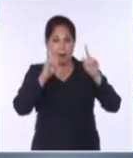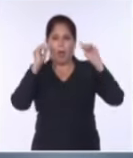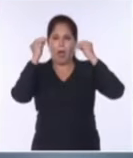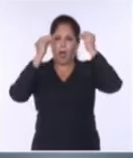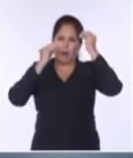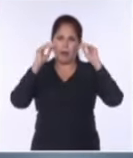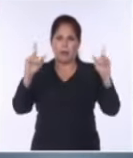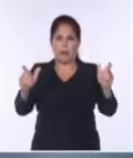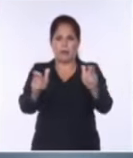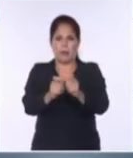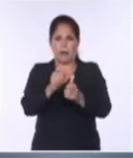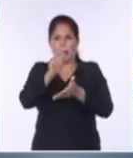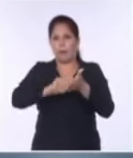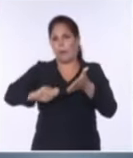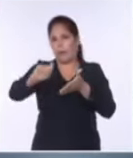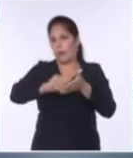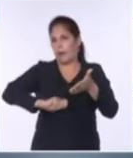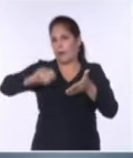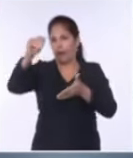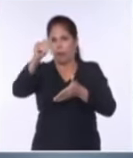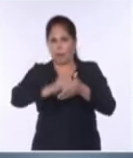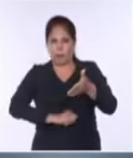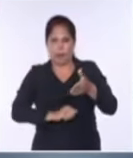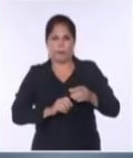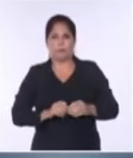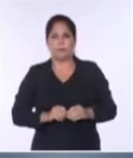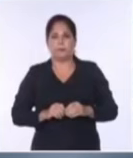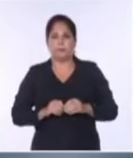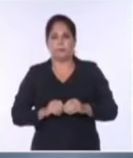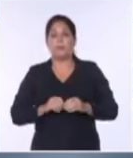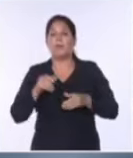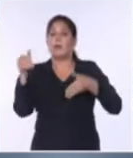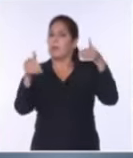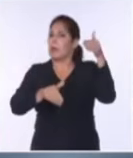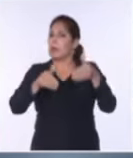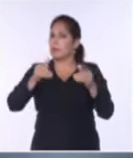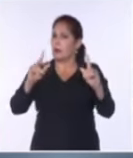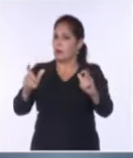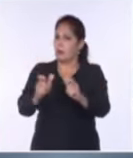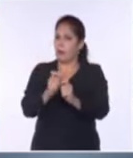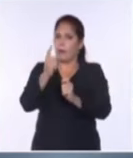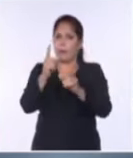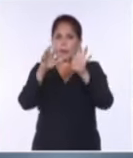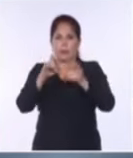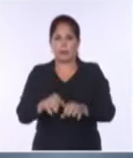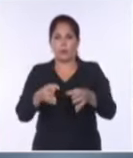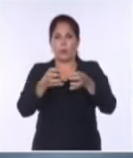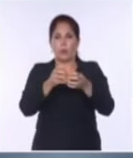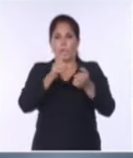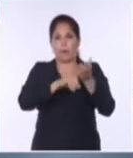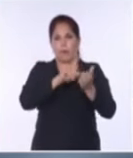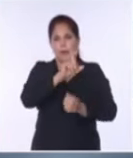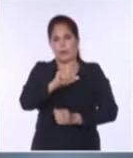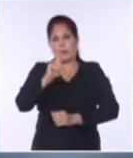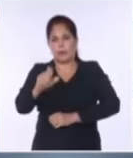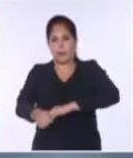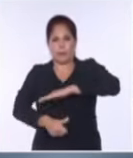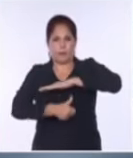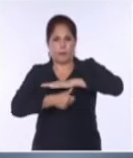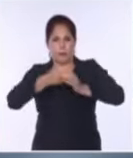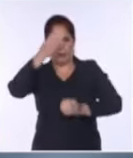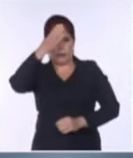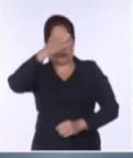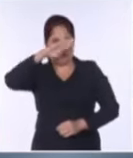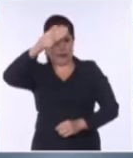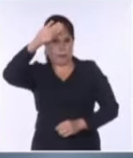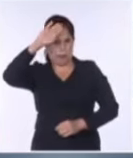tercer periodo ordinario de sesiones de la décima legislatura. Asistieron al encuentro el primer secretario del Comité Central del Partido y Presidente de la República,